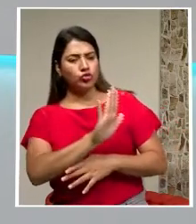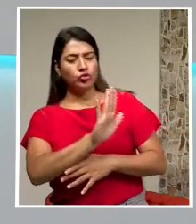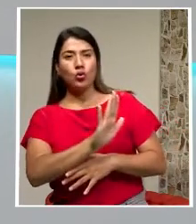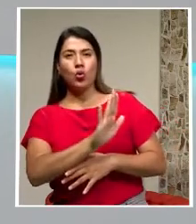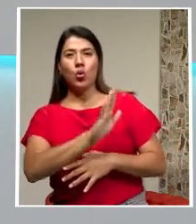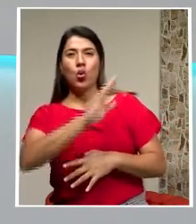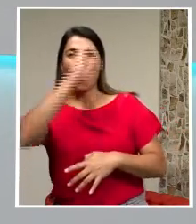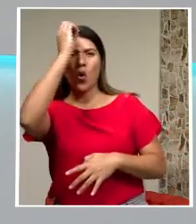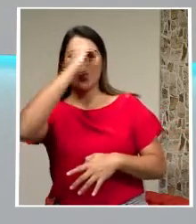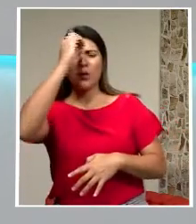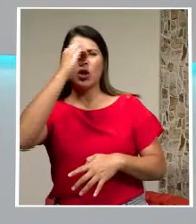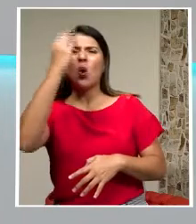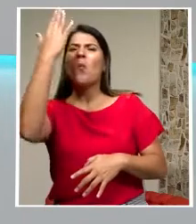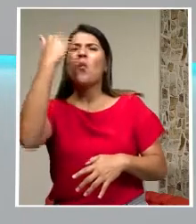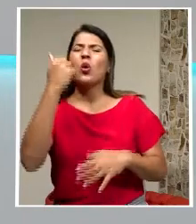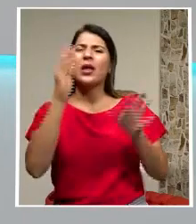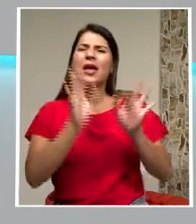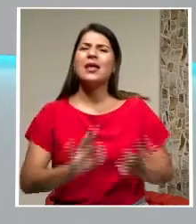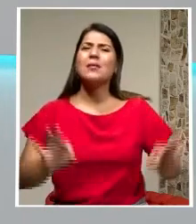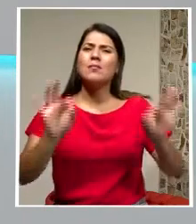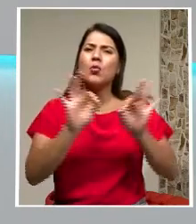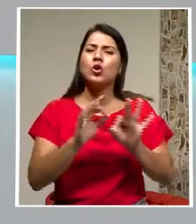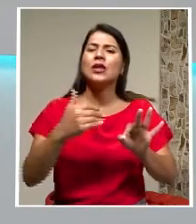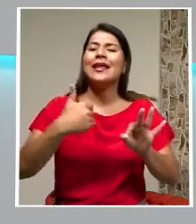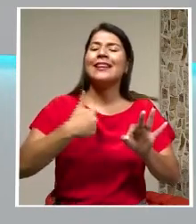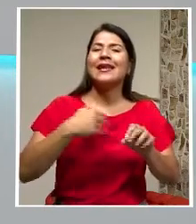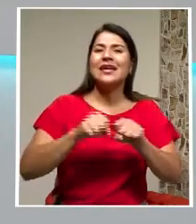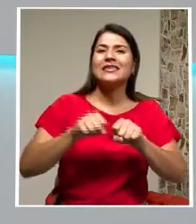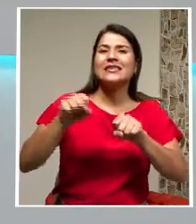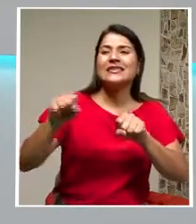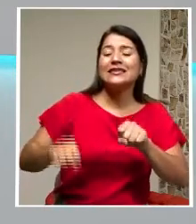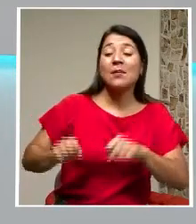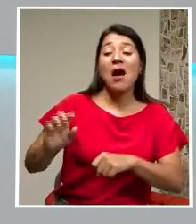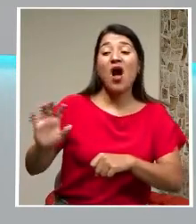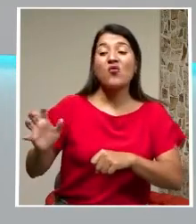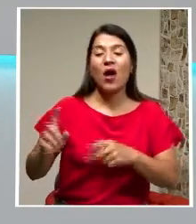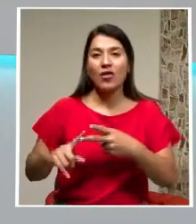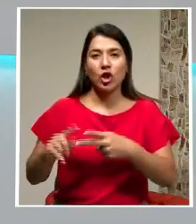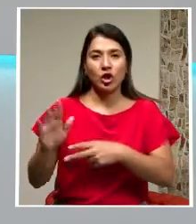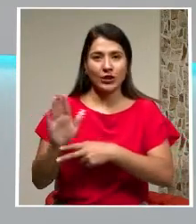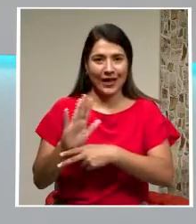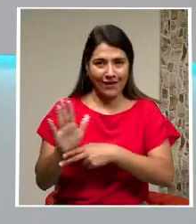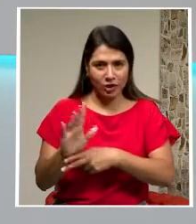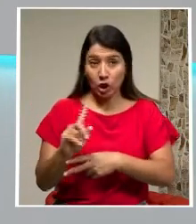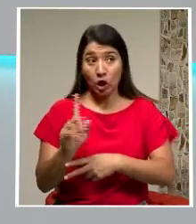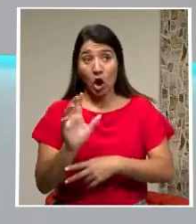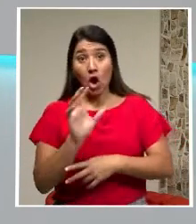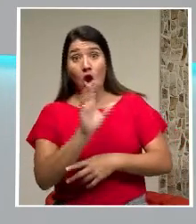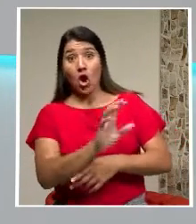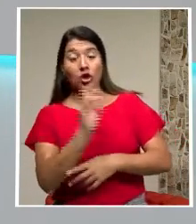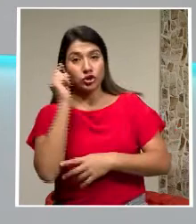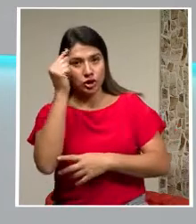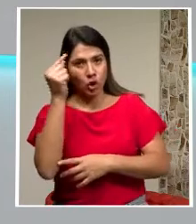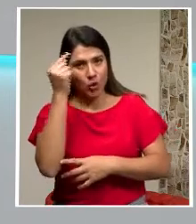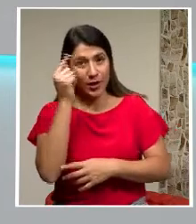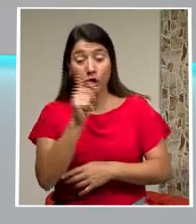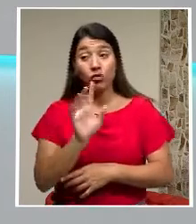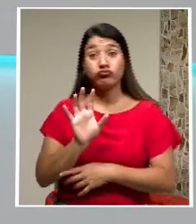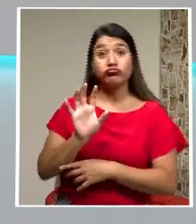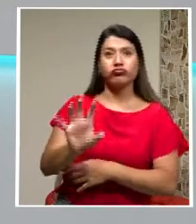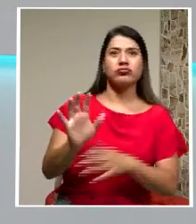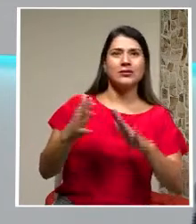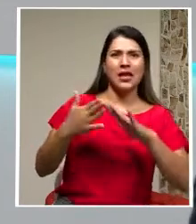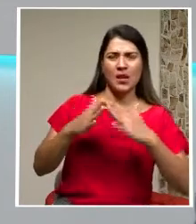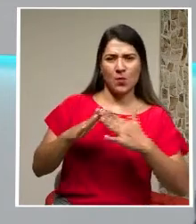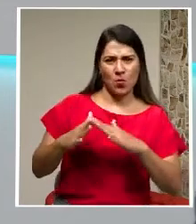Un sistema De radio Y televisión Que no sean De un gobierno Sino Del estado Costarricense Sí